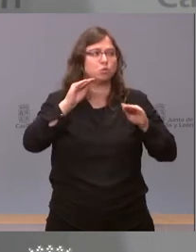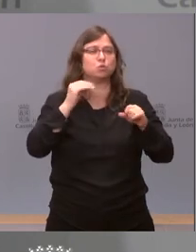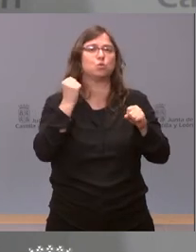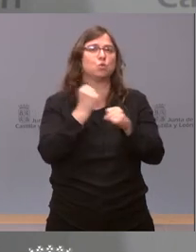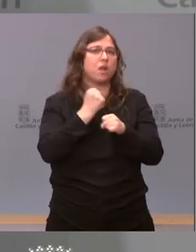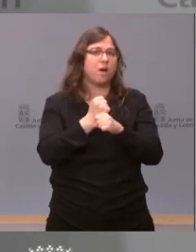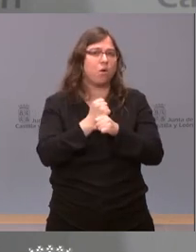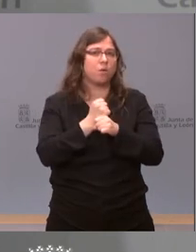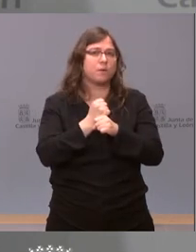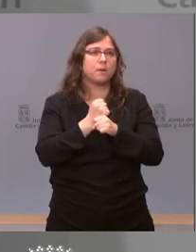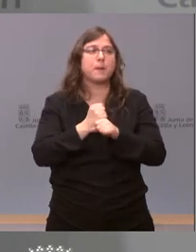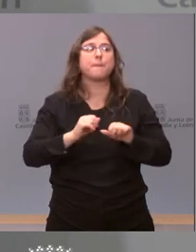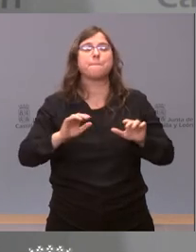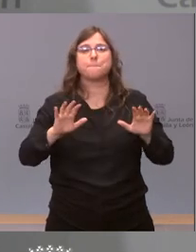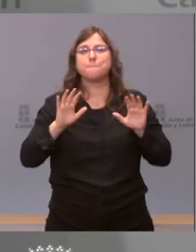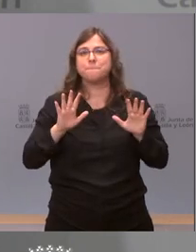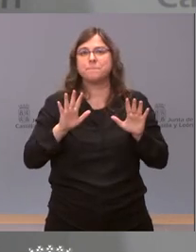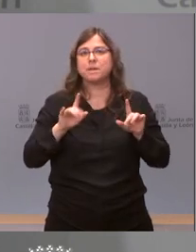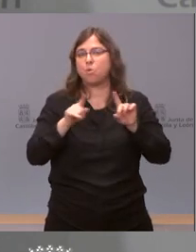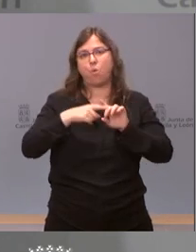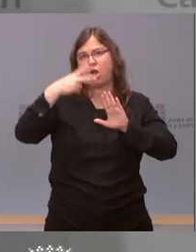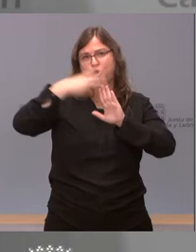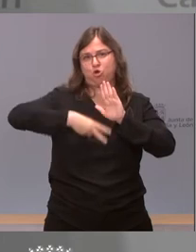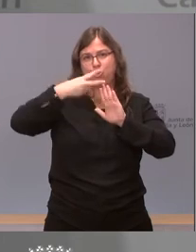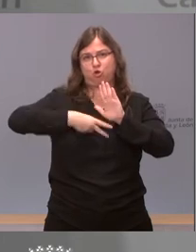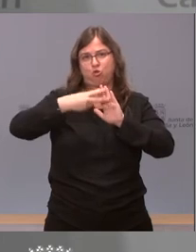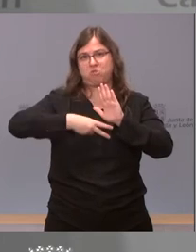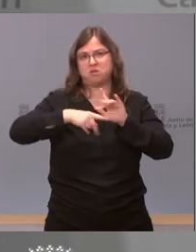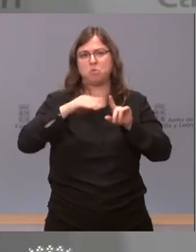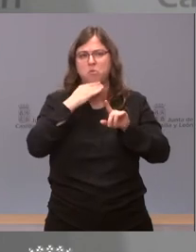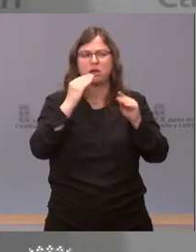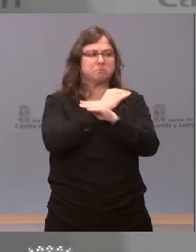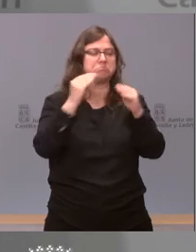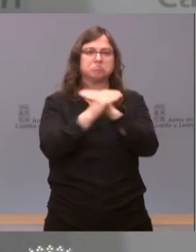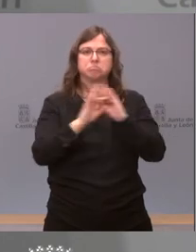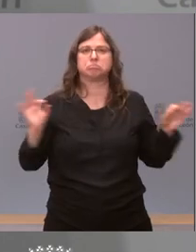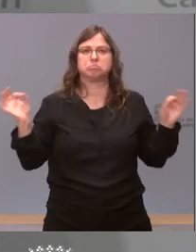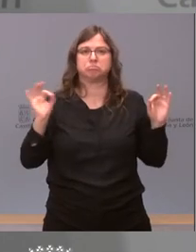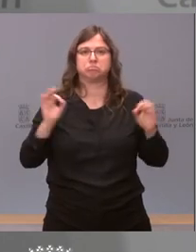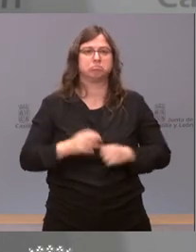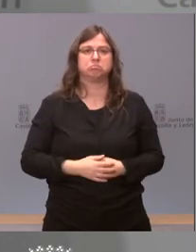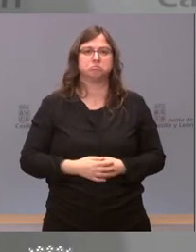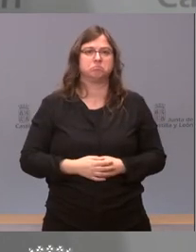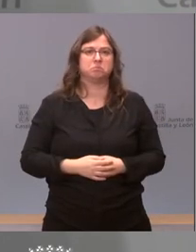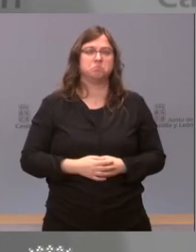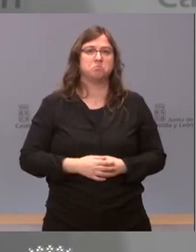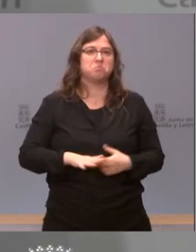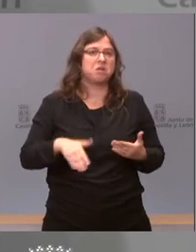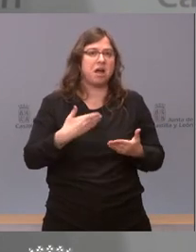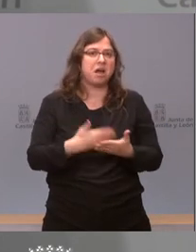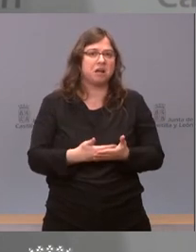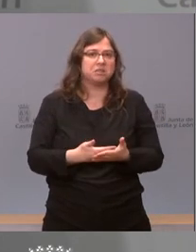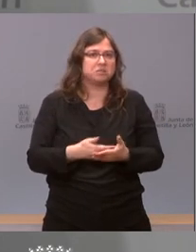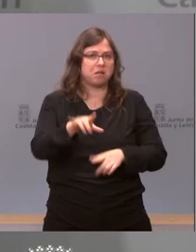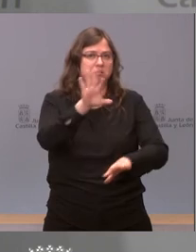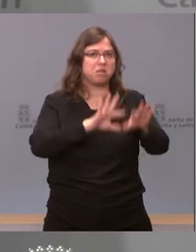pero pero lo hace dentro de la norma y no me consta ninguna contradicción ni ha sido así de hecho todas las